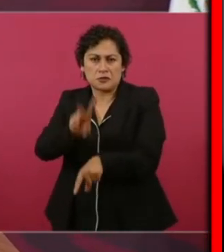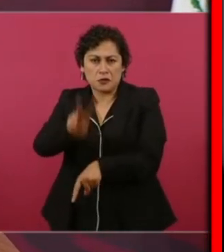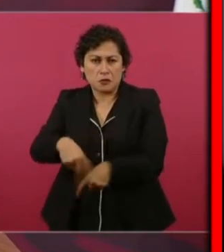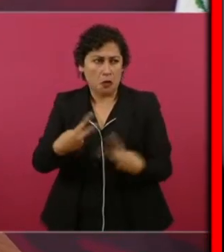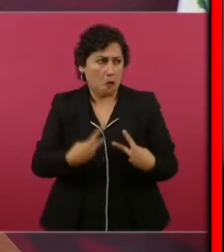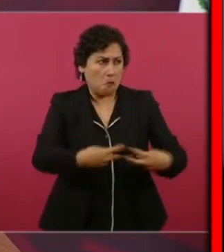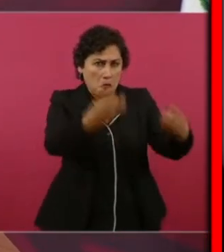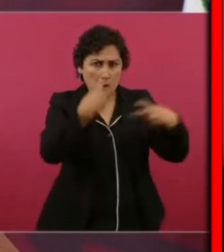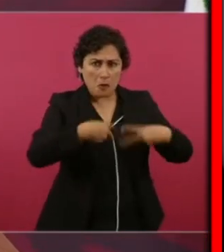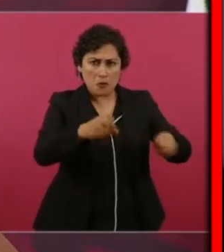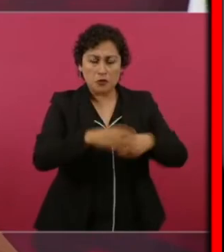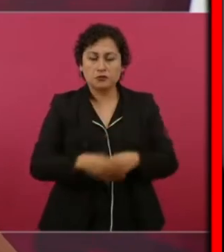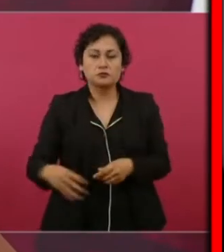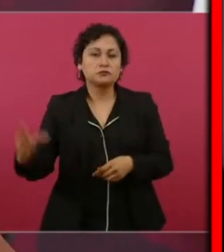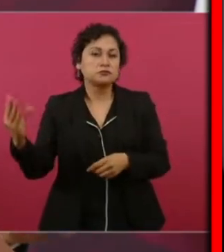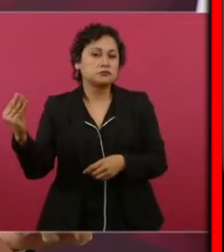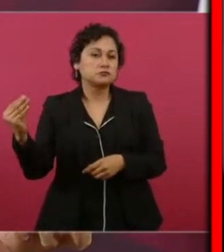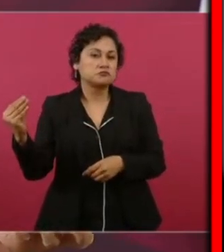Claro,